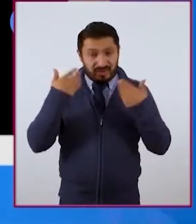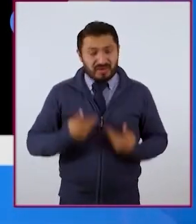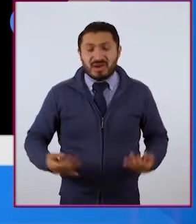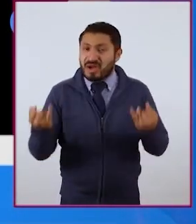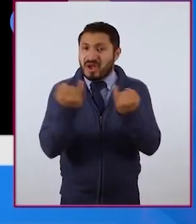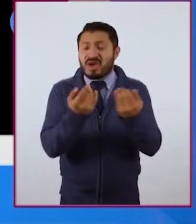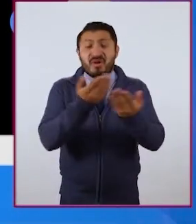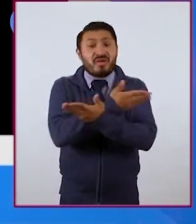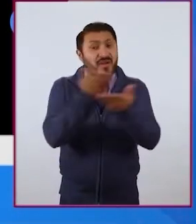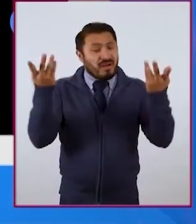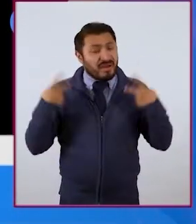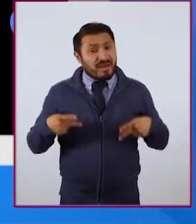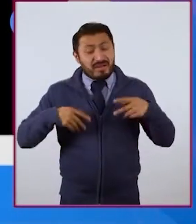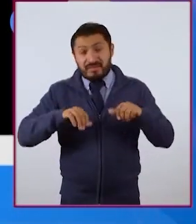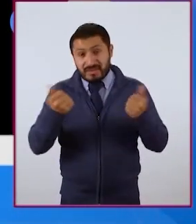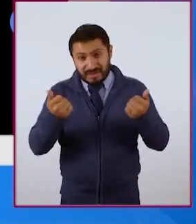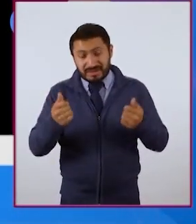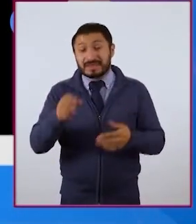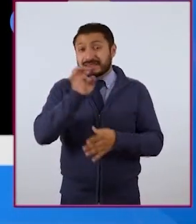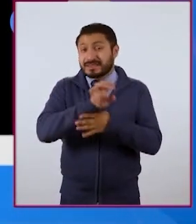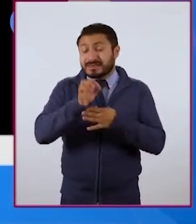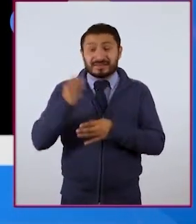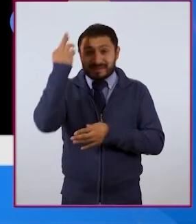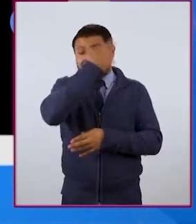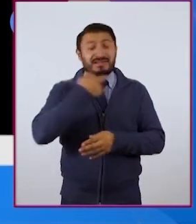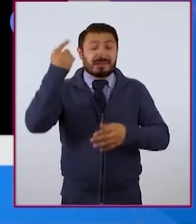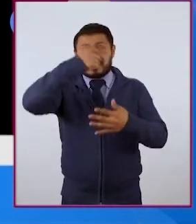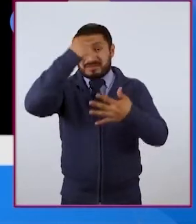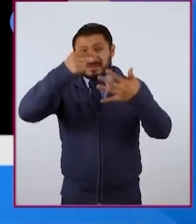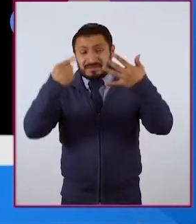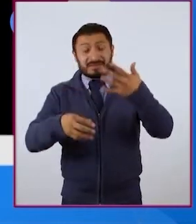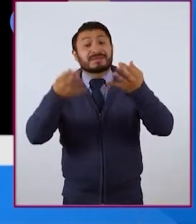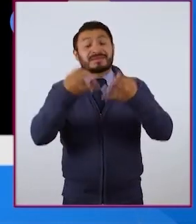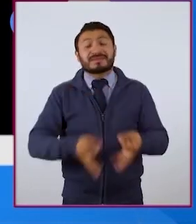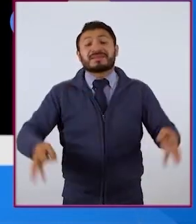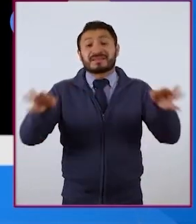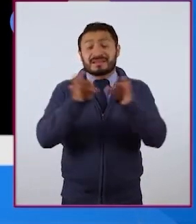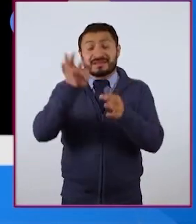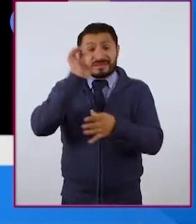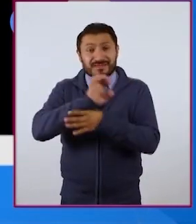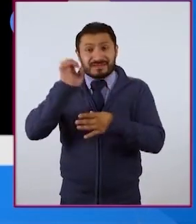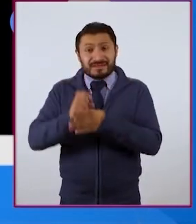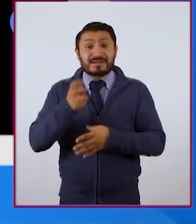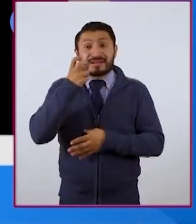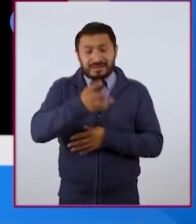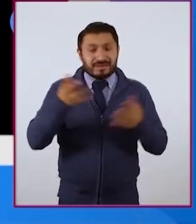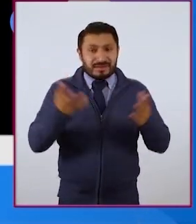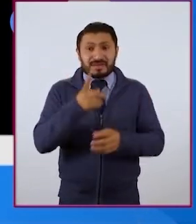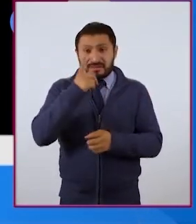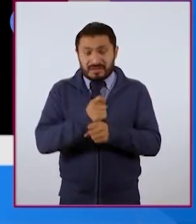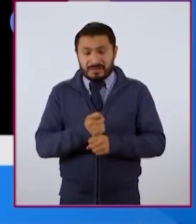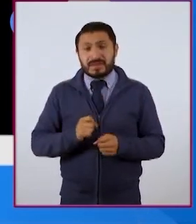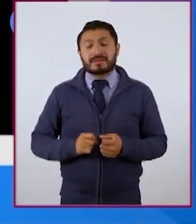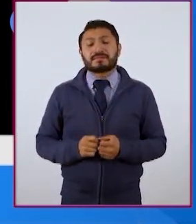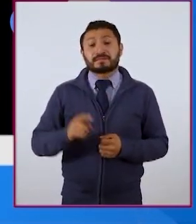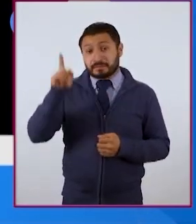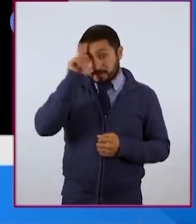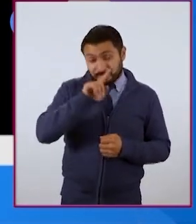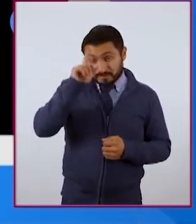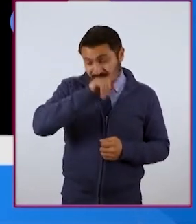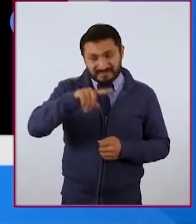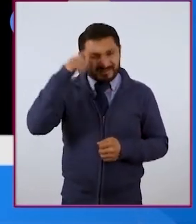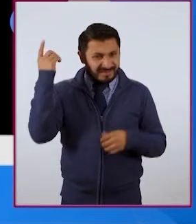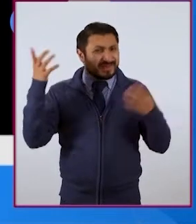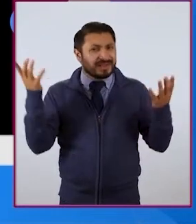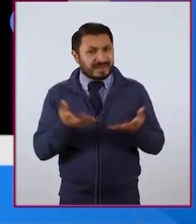Entonces, revisar esos aspectos es importante. Entonces, pues lo primerito que podemos hacer es eso. Una recomendación que es muy fácil